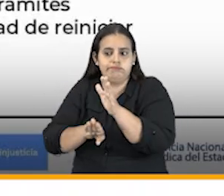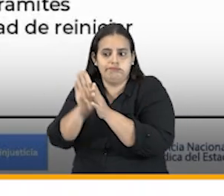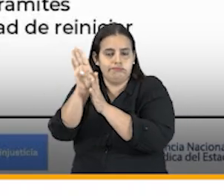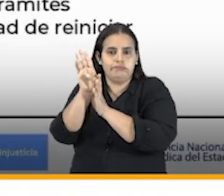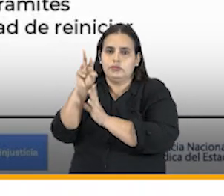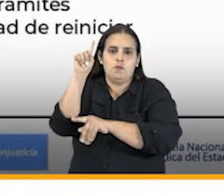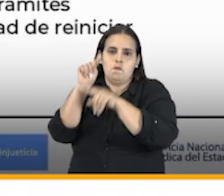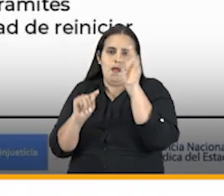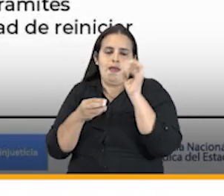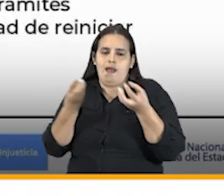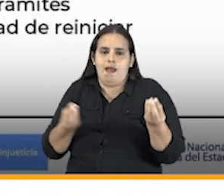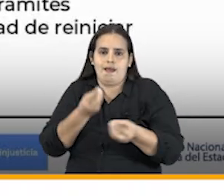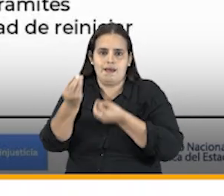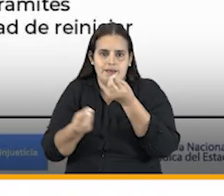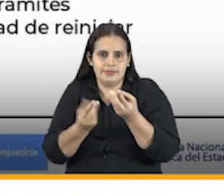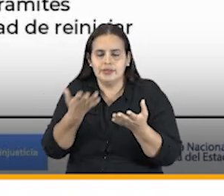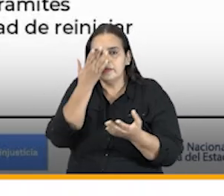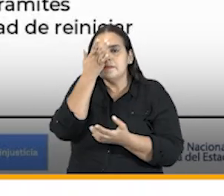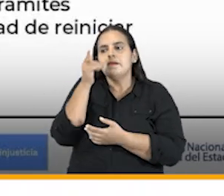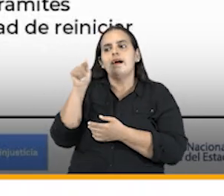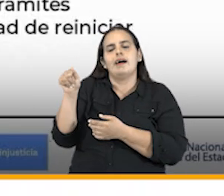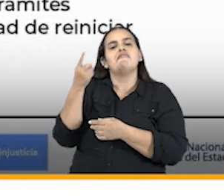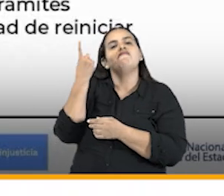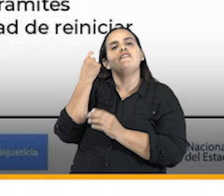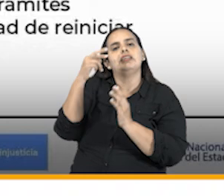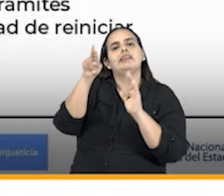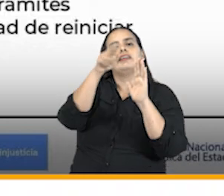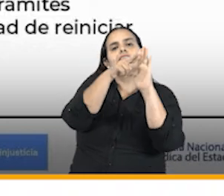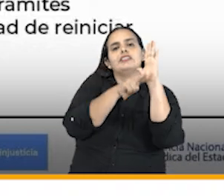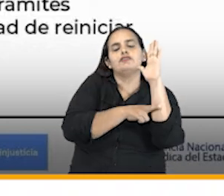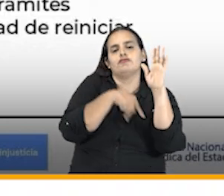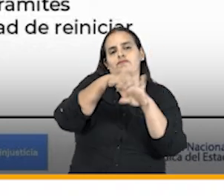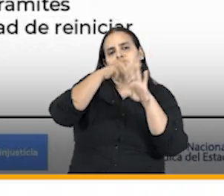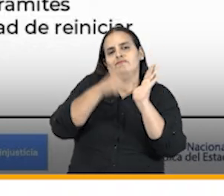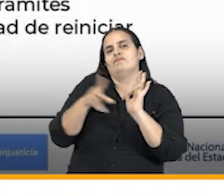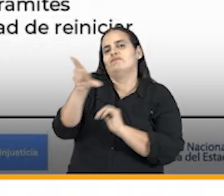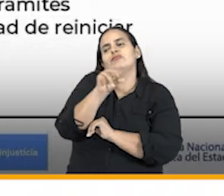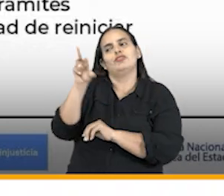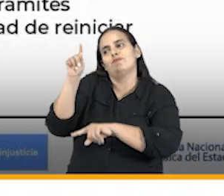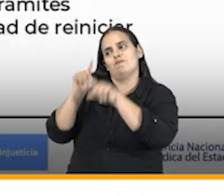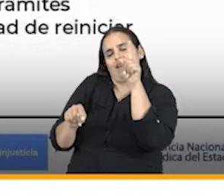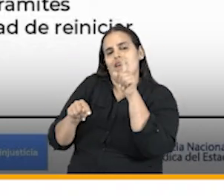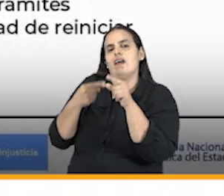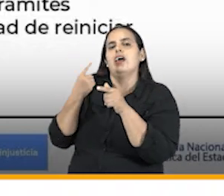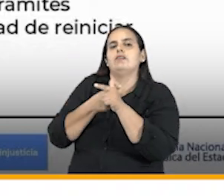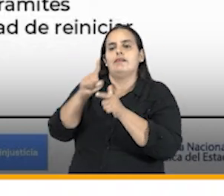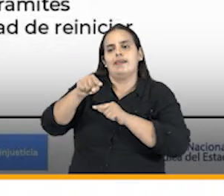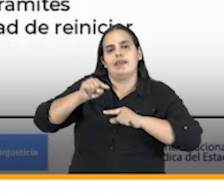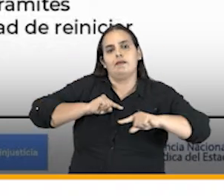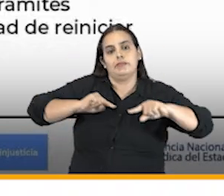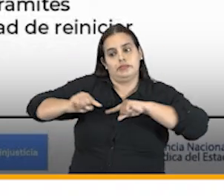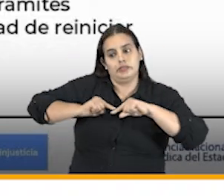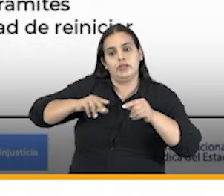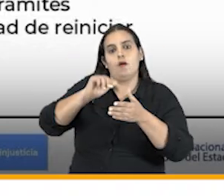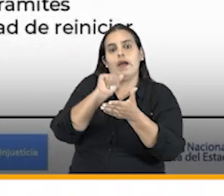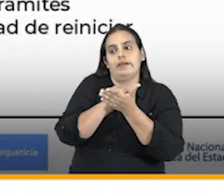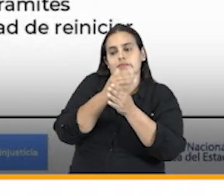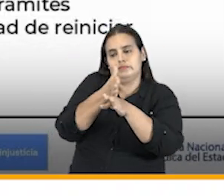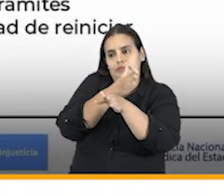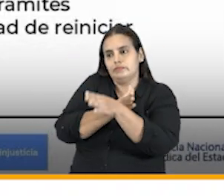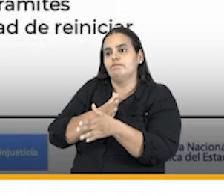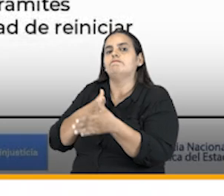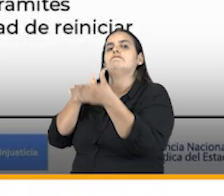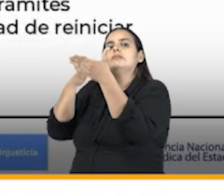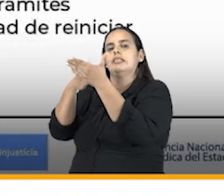ejerciendo sus funciones porque no cumplían los requisitos habilitantes estos actos administrativos fueron demandados vía tutela